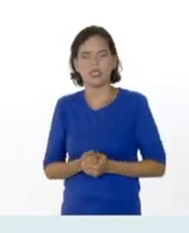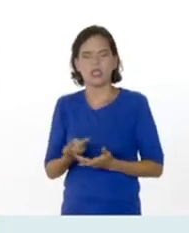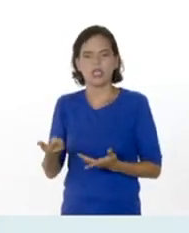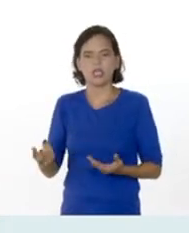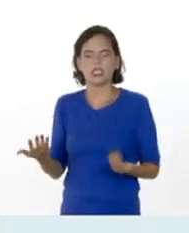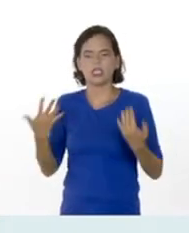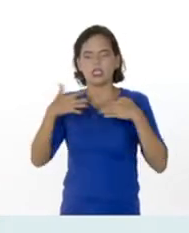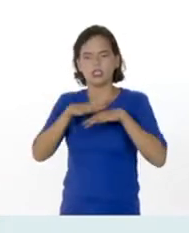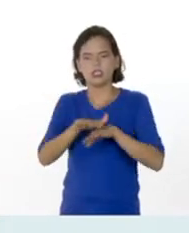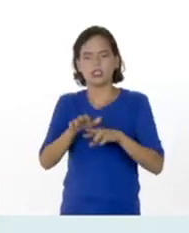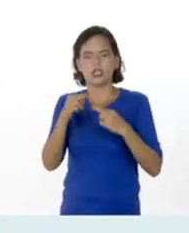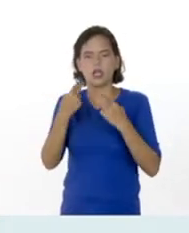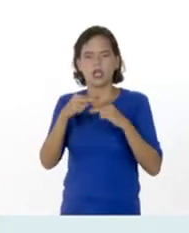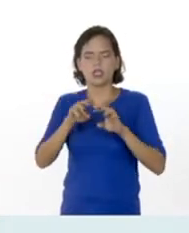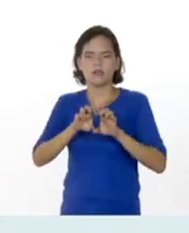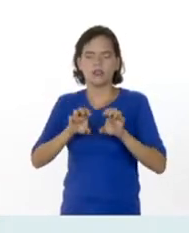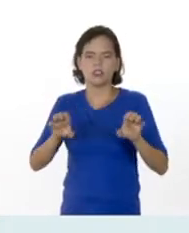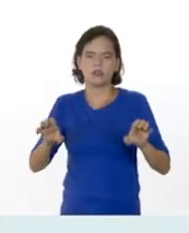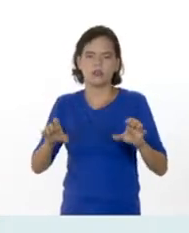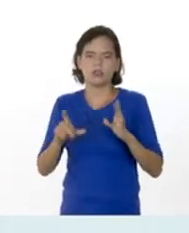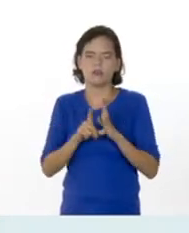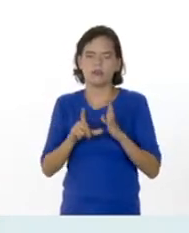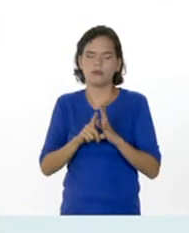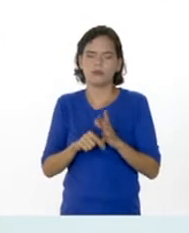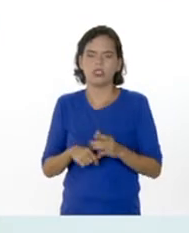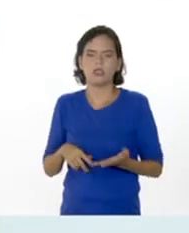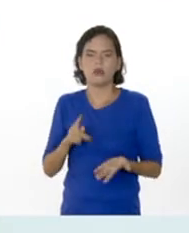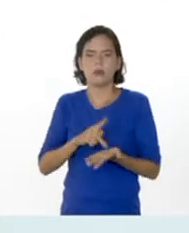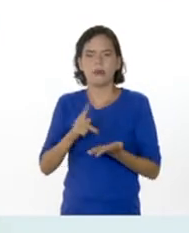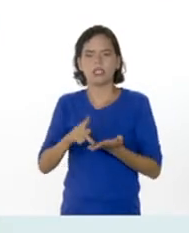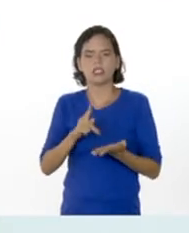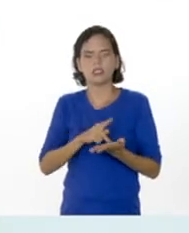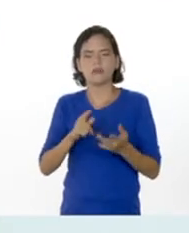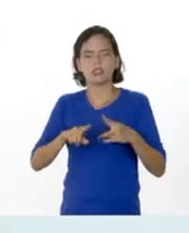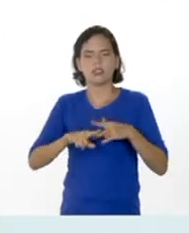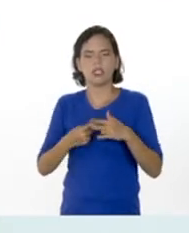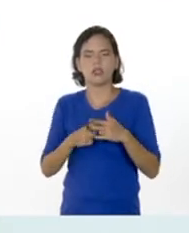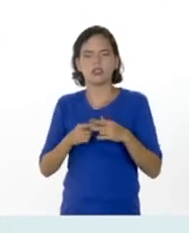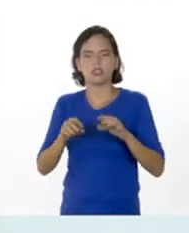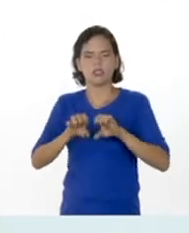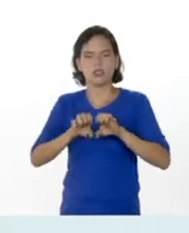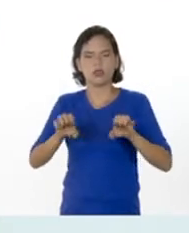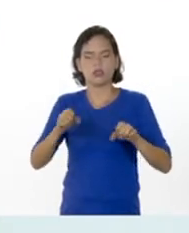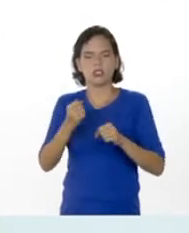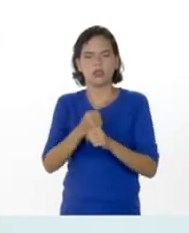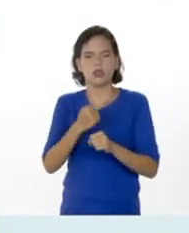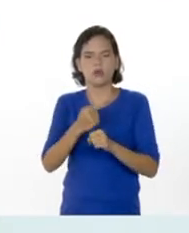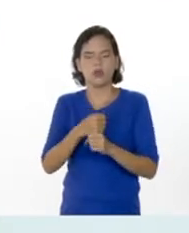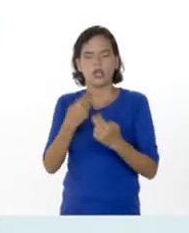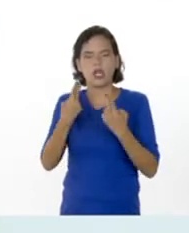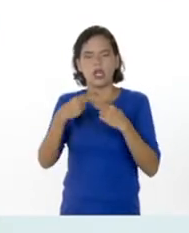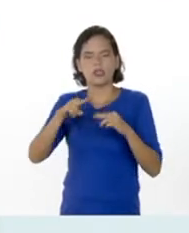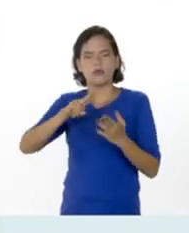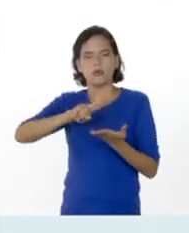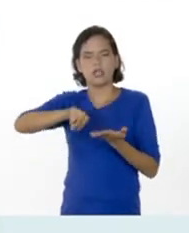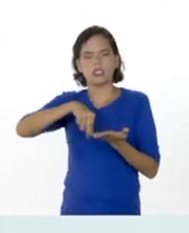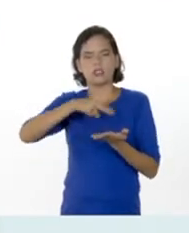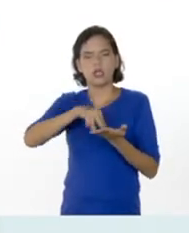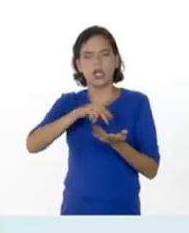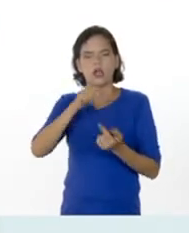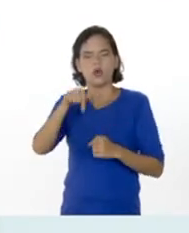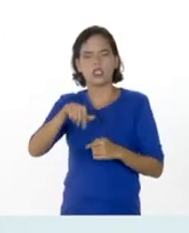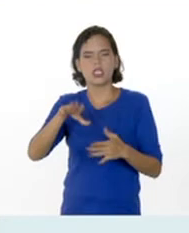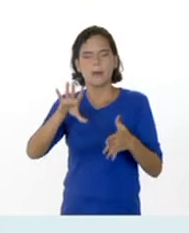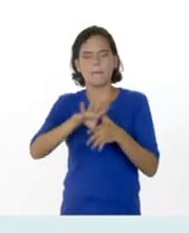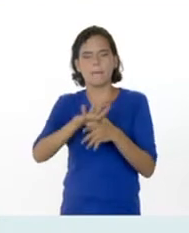se encuentre integrada en el nivel de educación media, así como para los participantes de los talleres de educación laboral a nivel nacional. Hoy es martes de